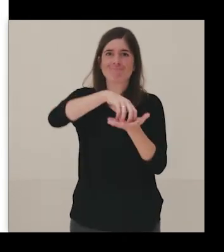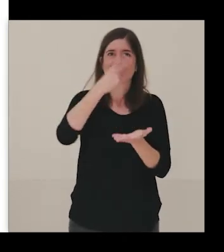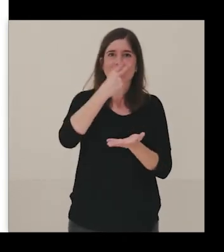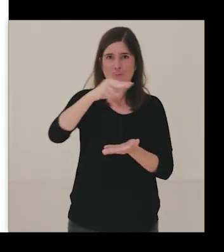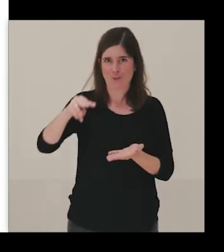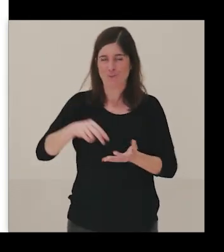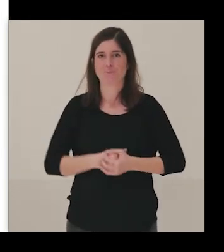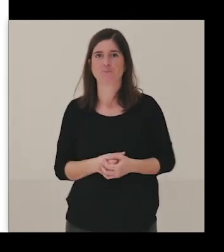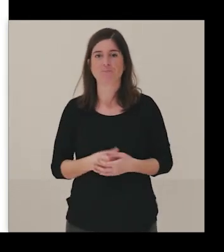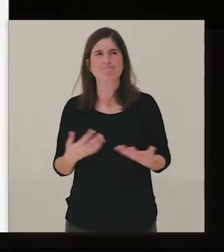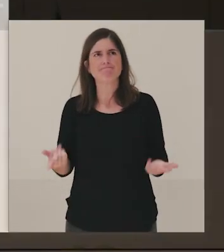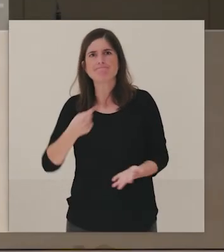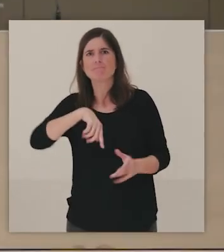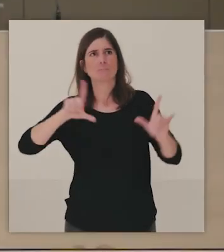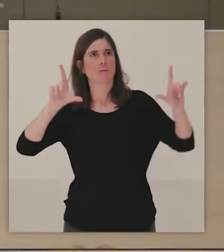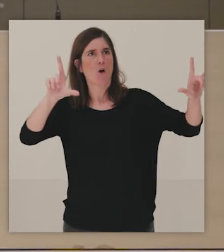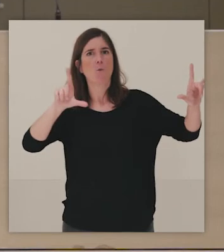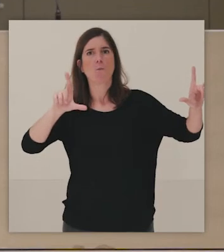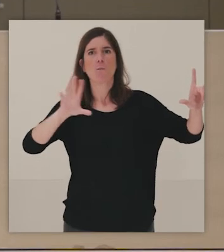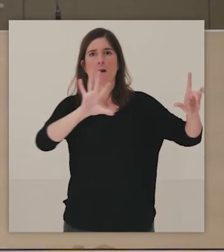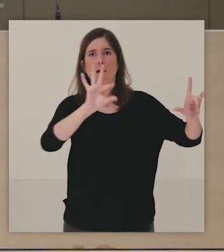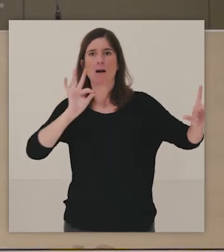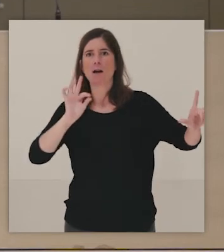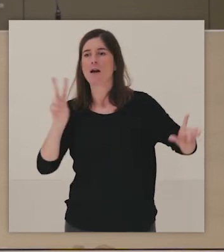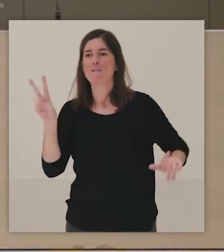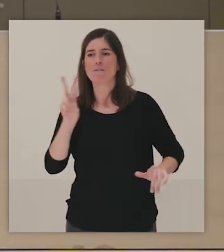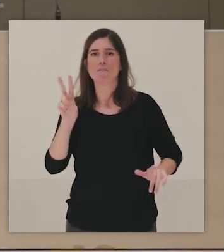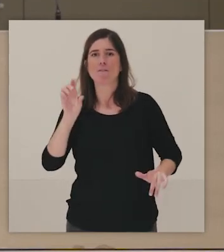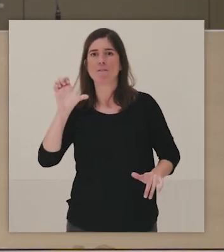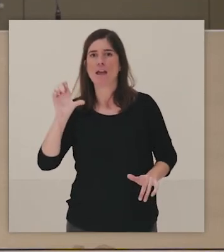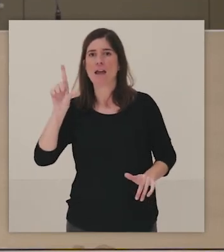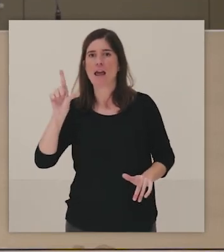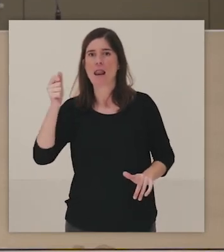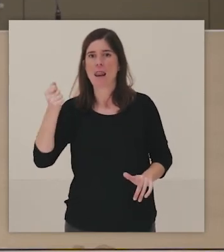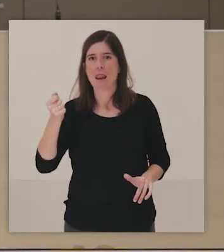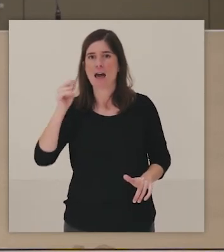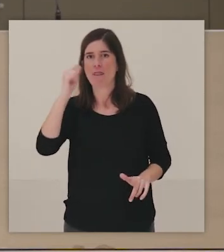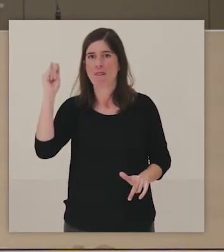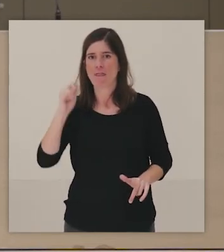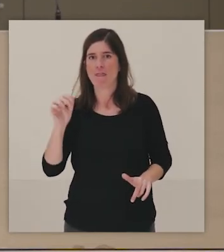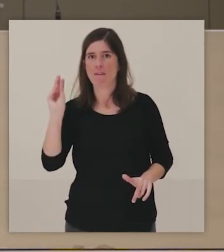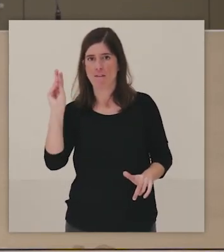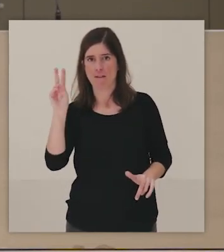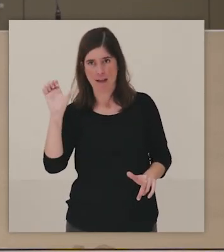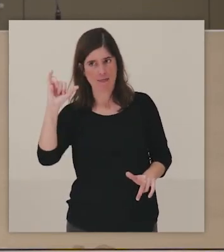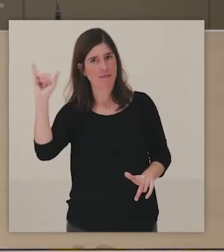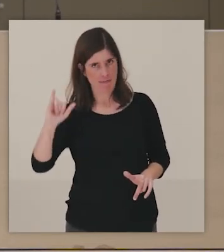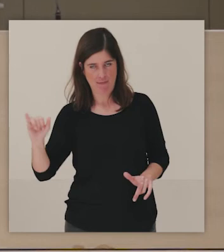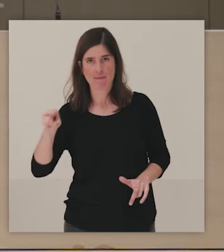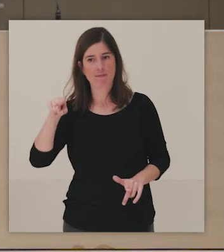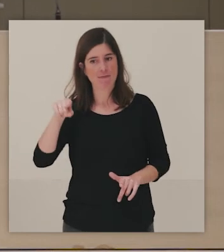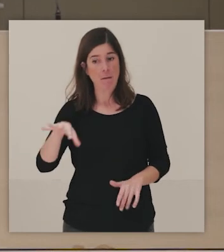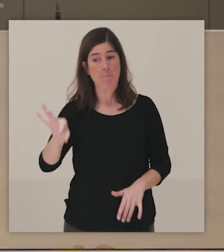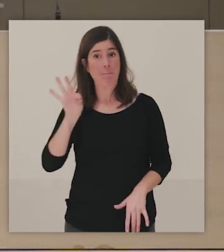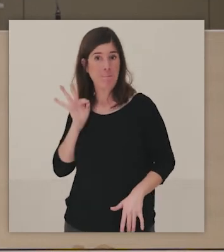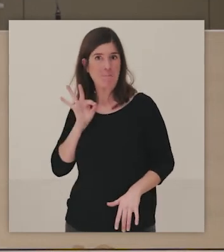elegimos la obra de Velázquez, porque bueno, ¿por dónde íbamos a empezar? Pues por Velázquez, que es